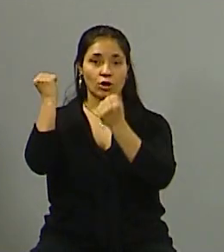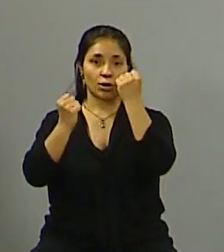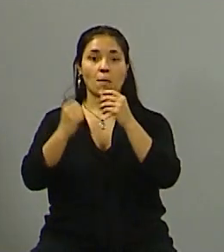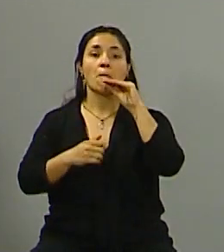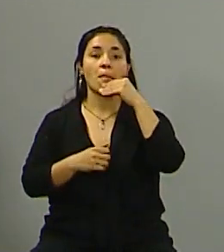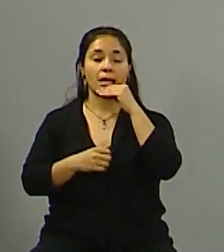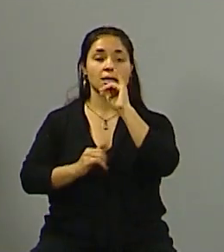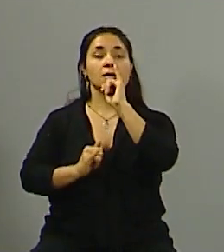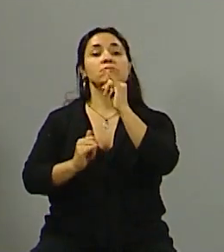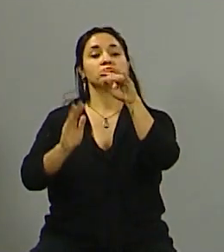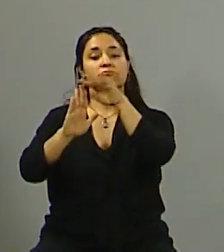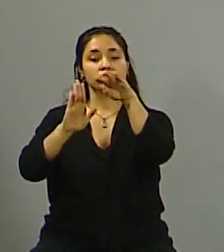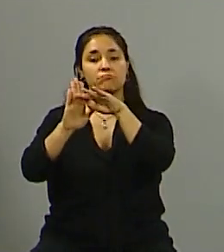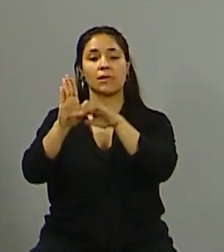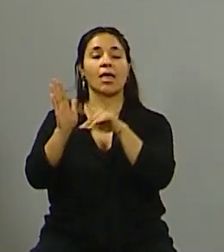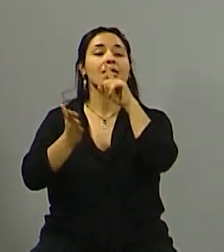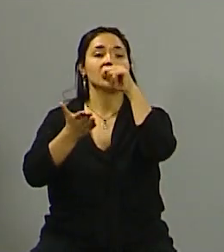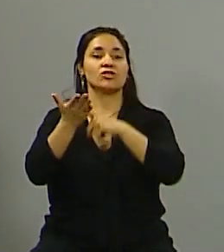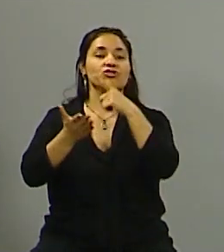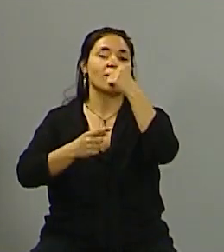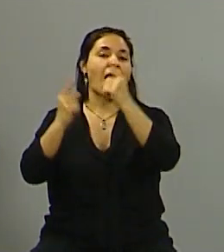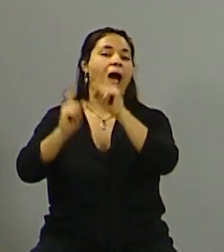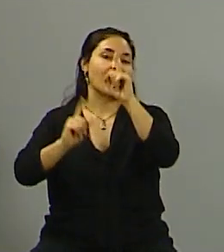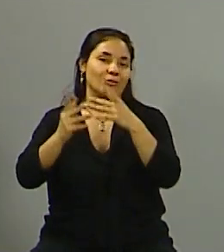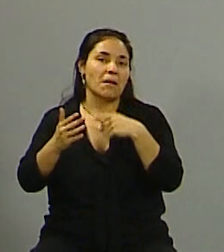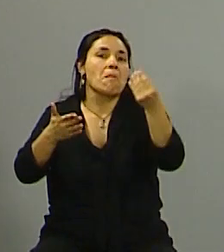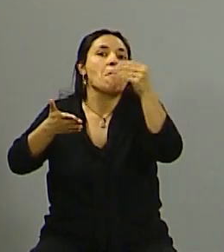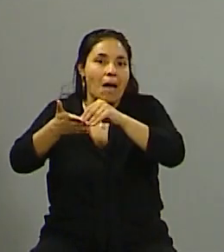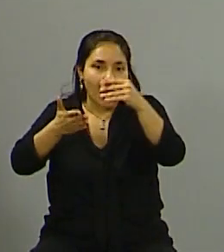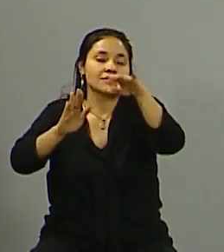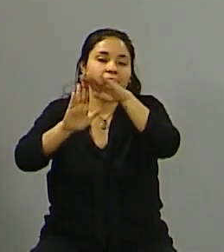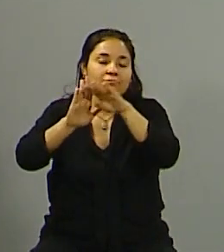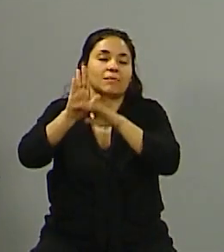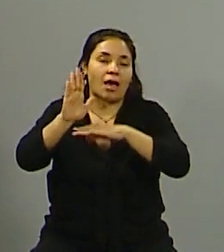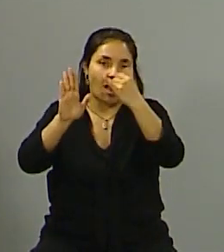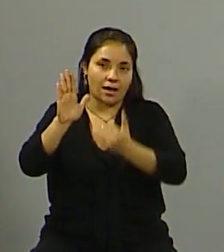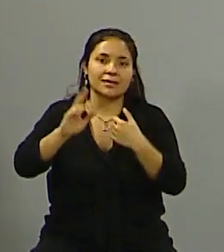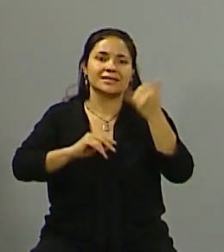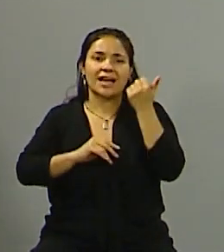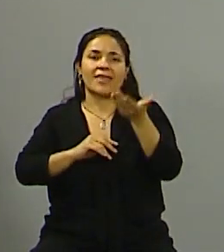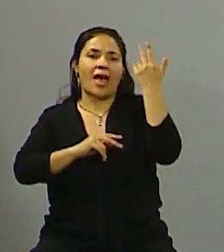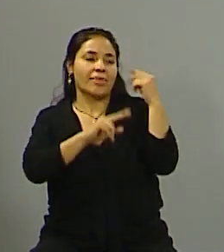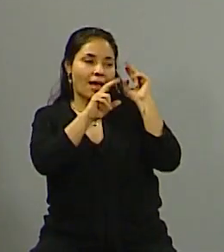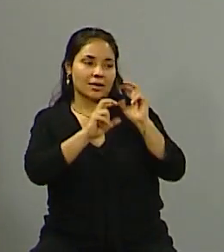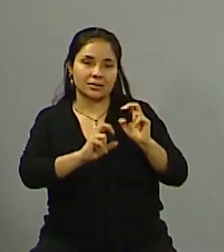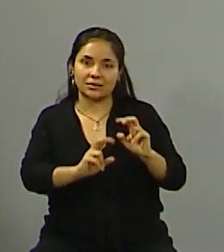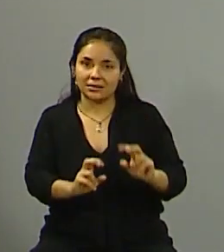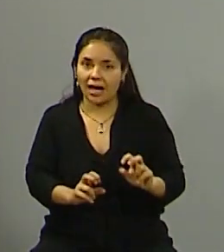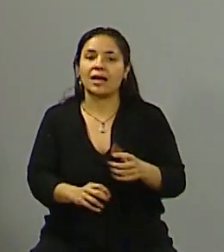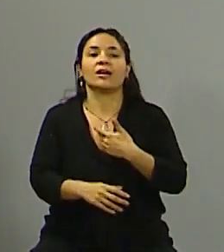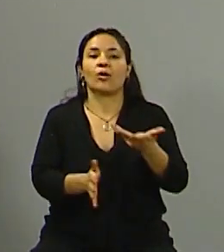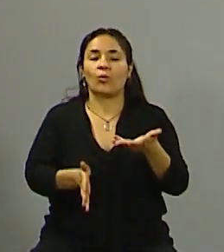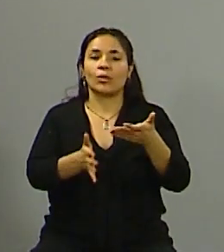Maza haciendo un repaso de algunas de las medidas porque fueron muchas más que incluso hemos analizado porque algunas se tomaron anteriormente